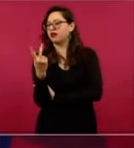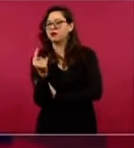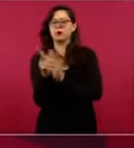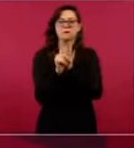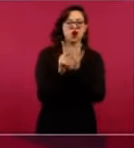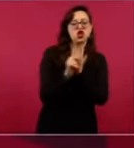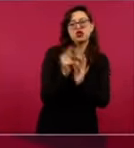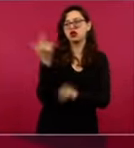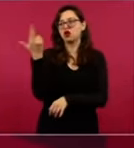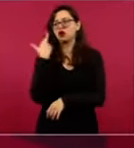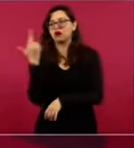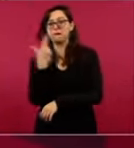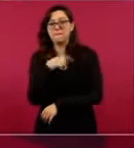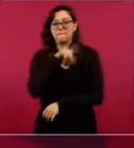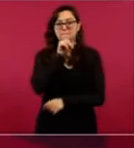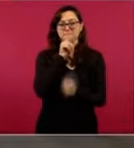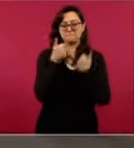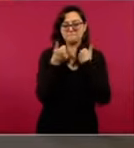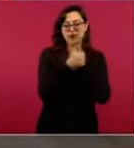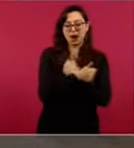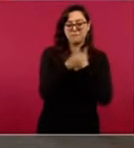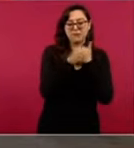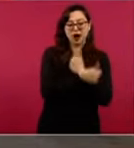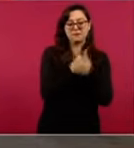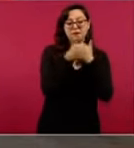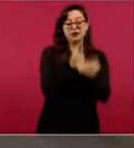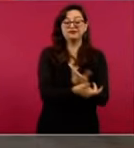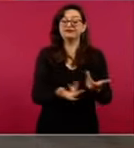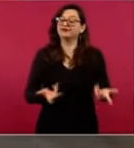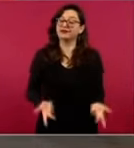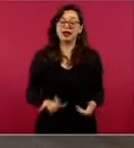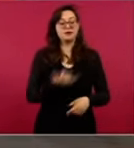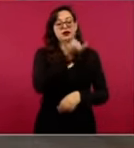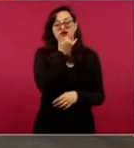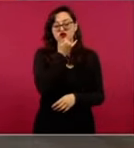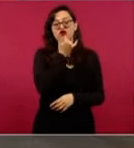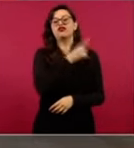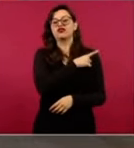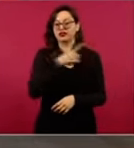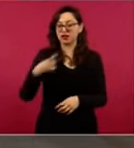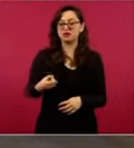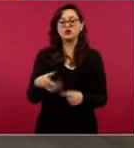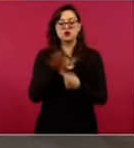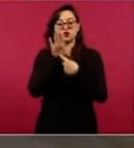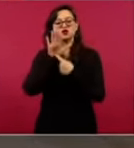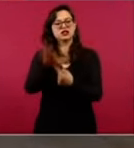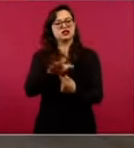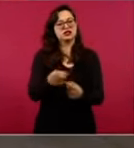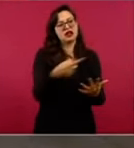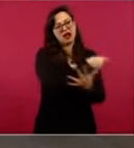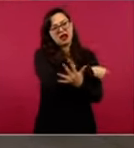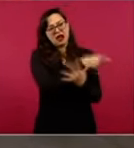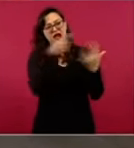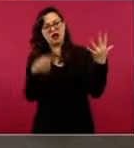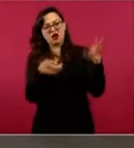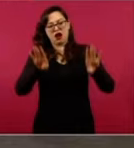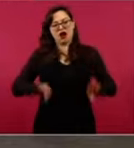Entonces, hay que mostrarlos, hay que lamparearlos, porque nada más viéndolos